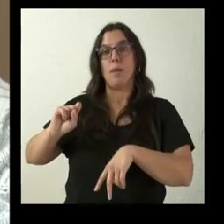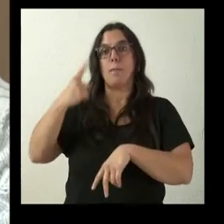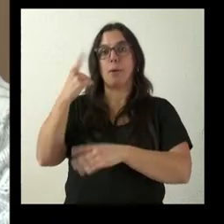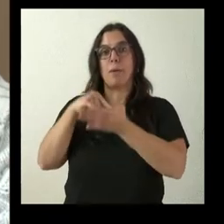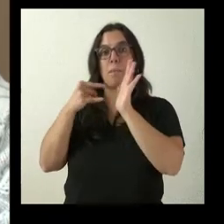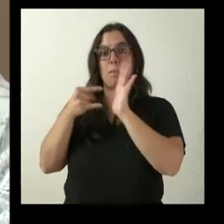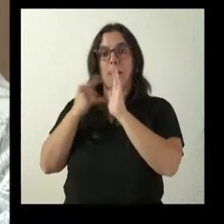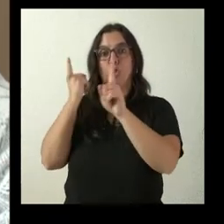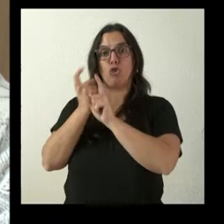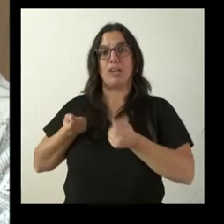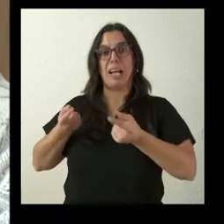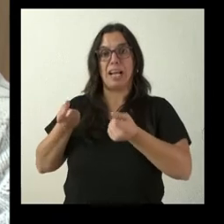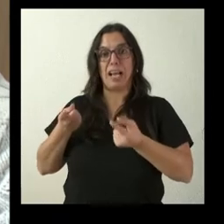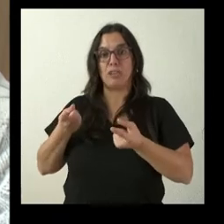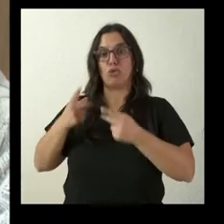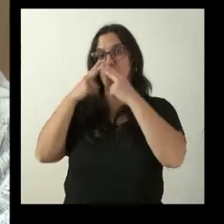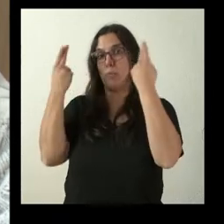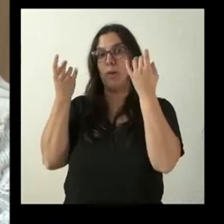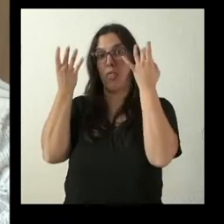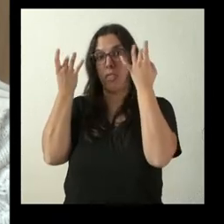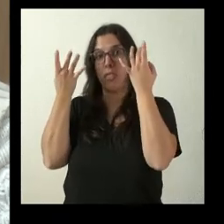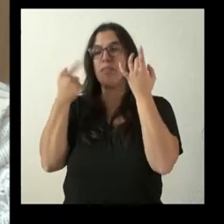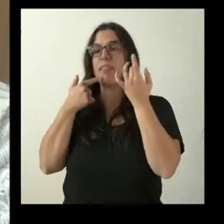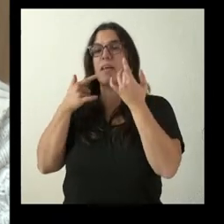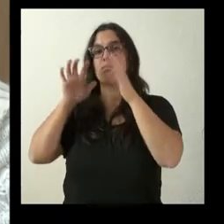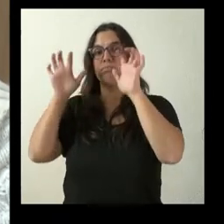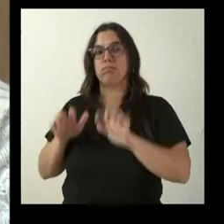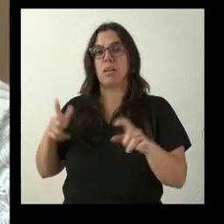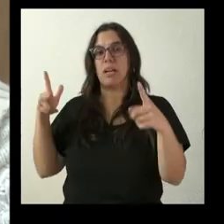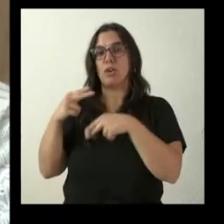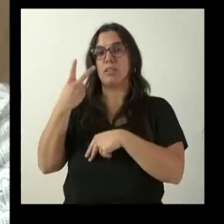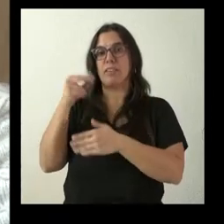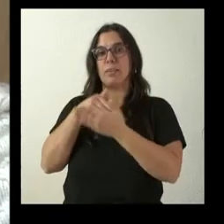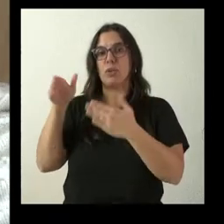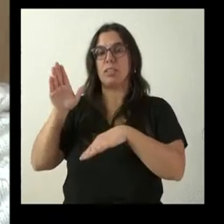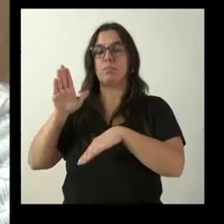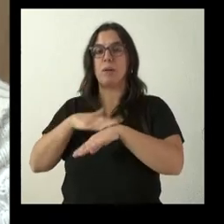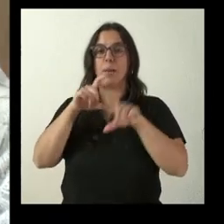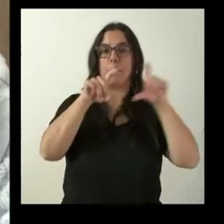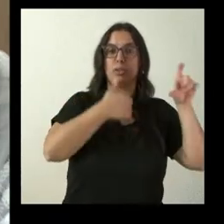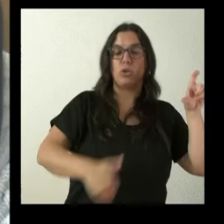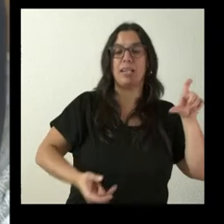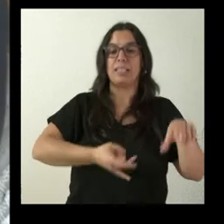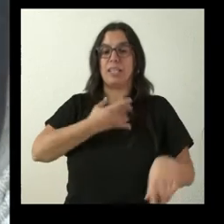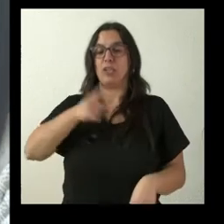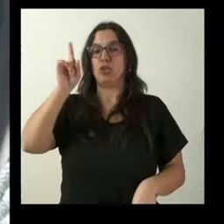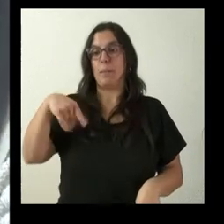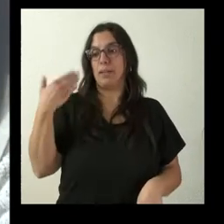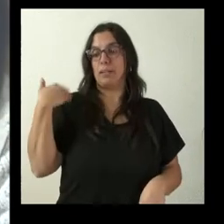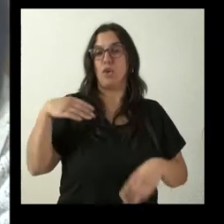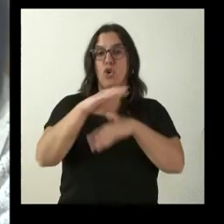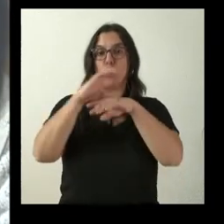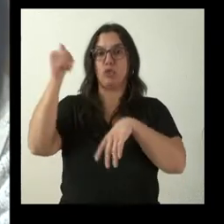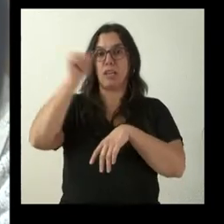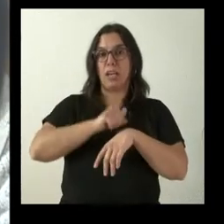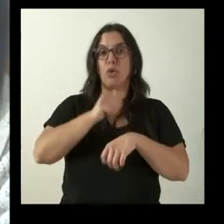público superfluo un recorte de 20 millones para patronal y sindicatos. Y también el consejero Veganzonés ha reiterado